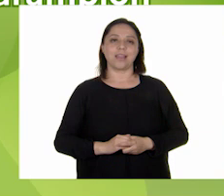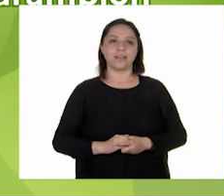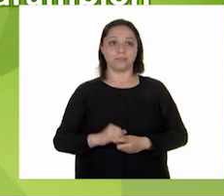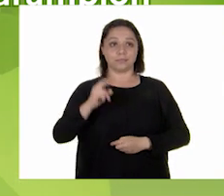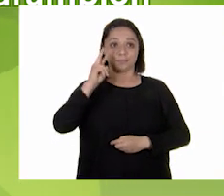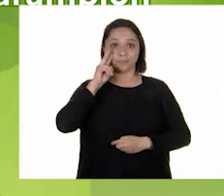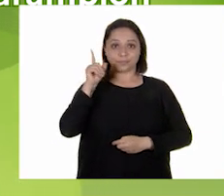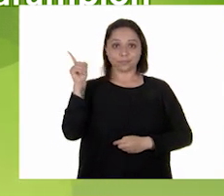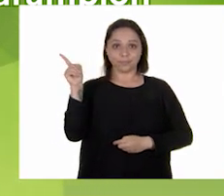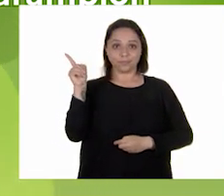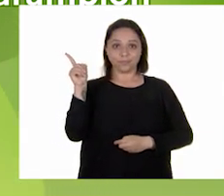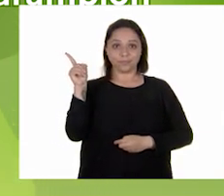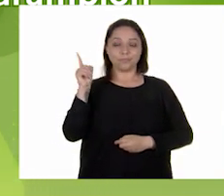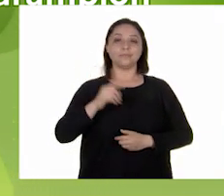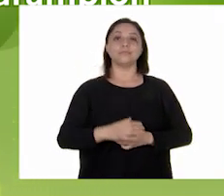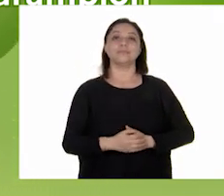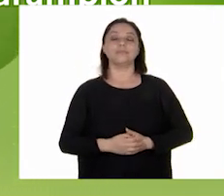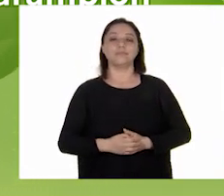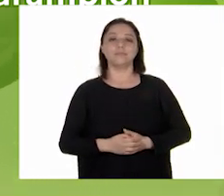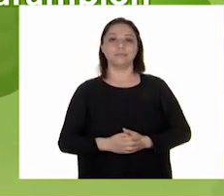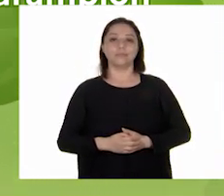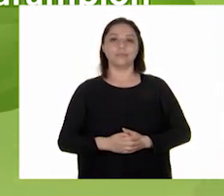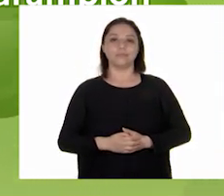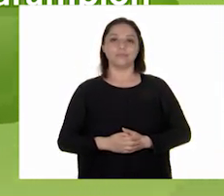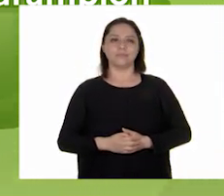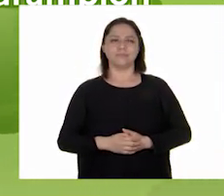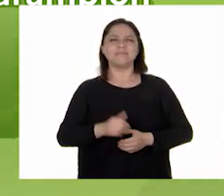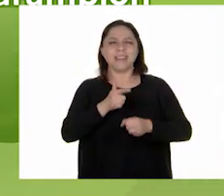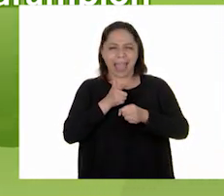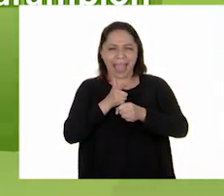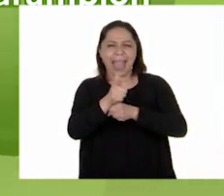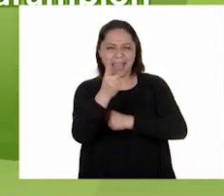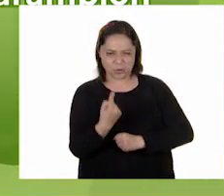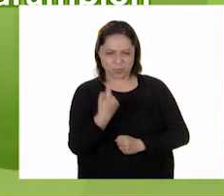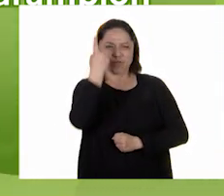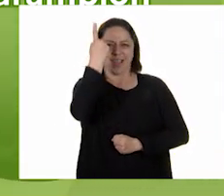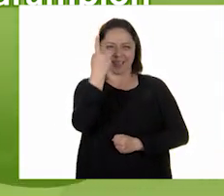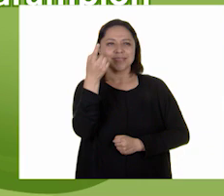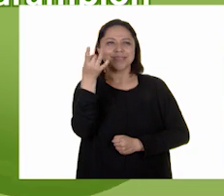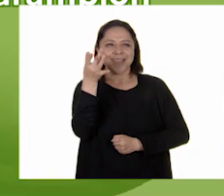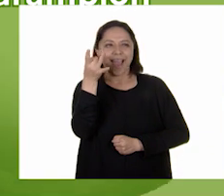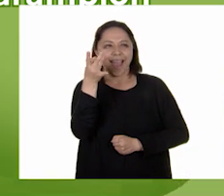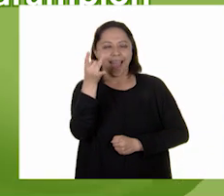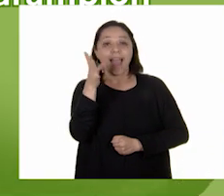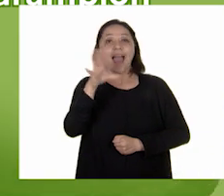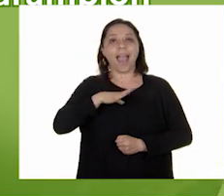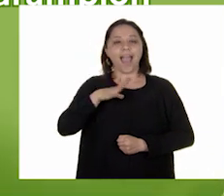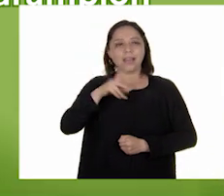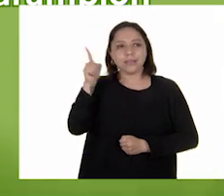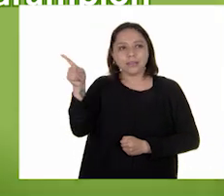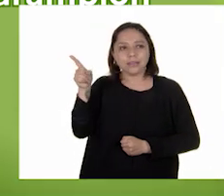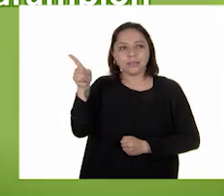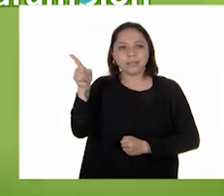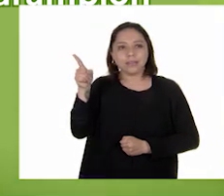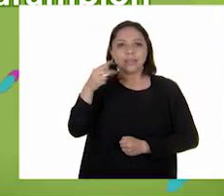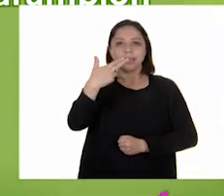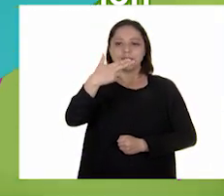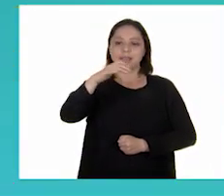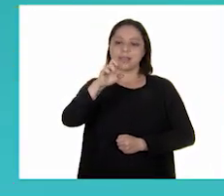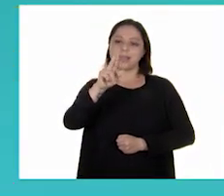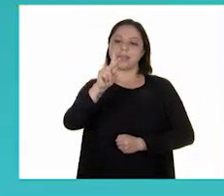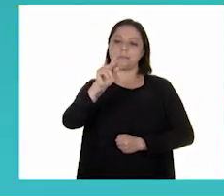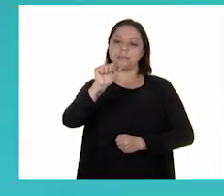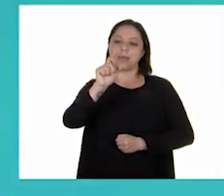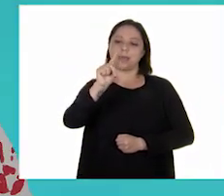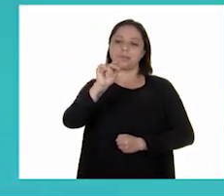Pues a ver, voy a ver. Creo que ya encontré una y está aquí y es la hepatitis B.